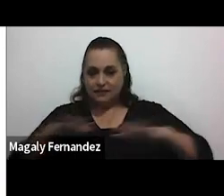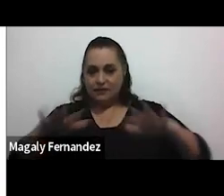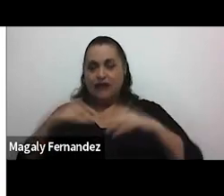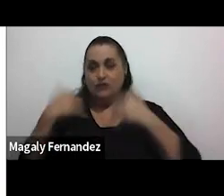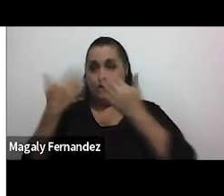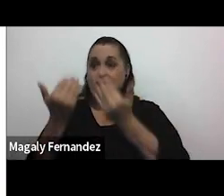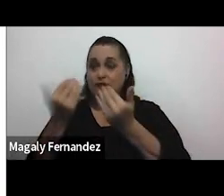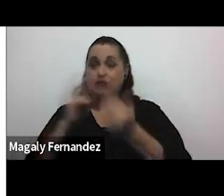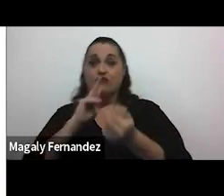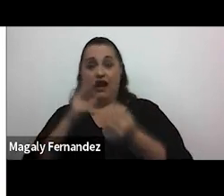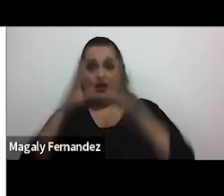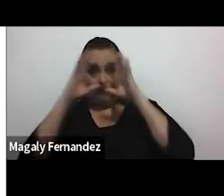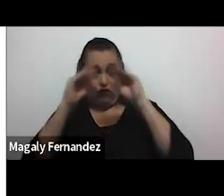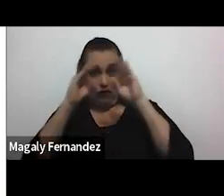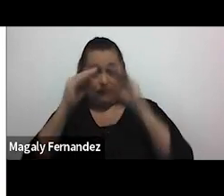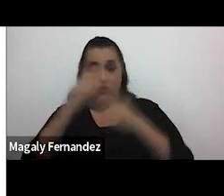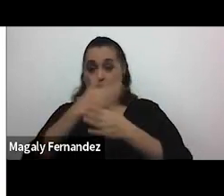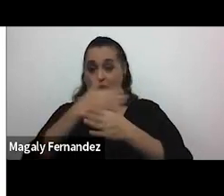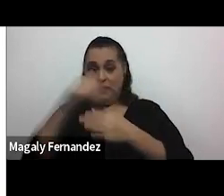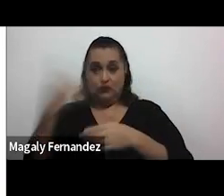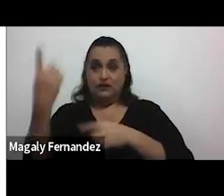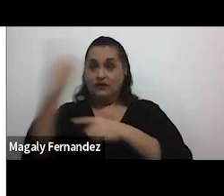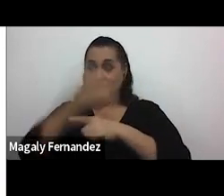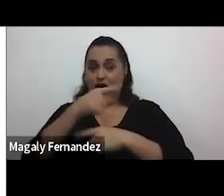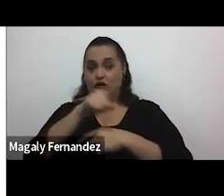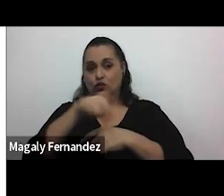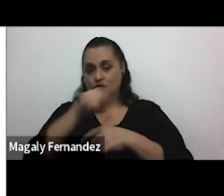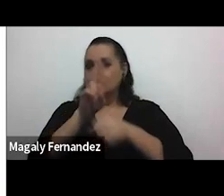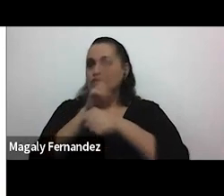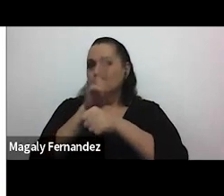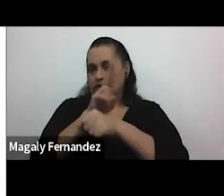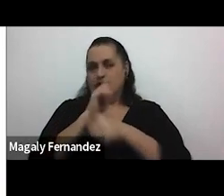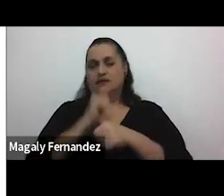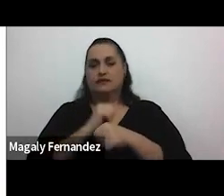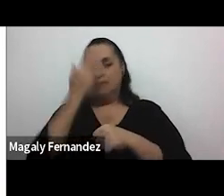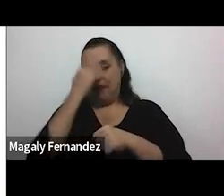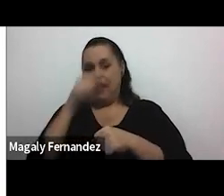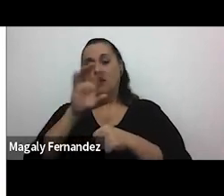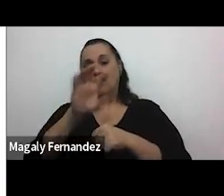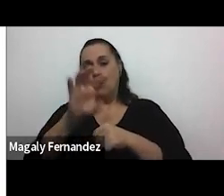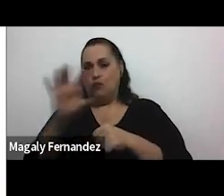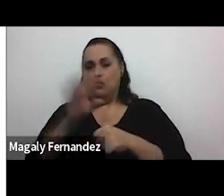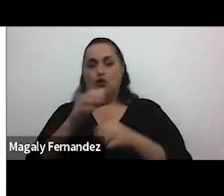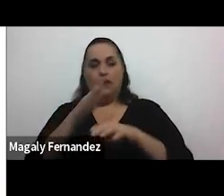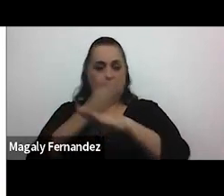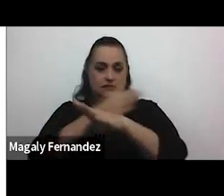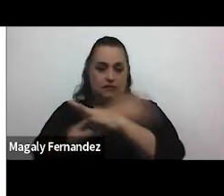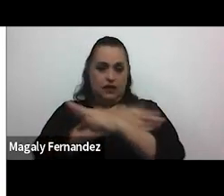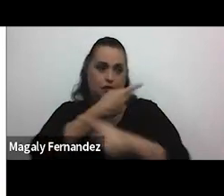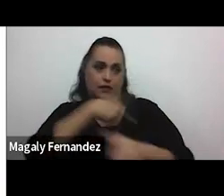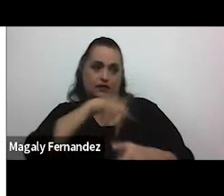realmente la información que compartimos el día de hoy les sea de mucha utilidad para su propio crecimiento personal y para